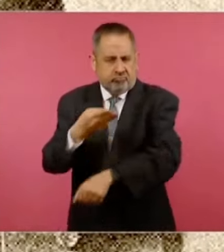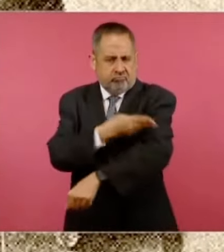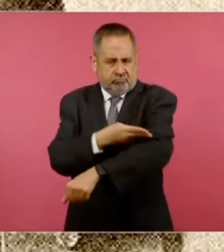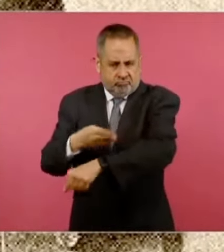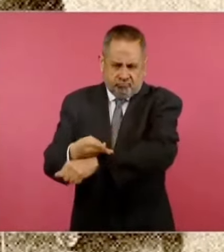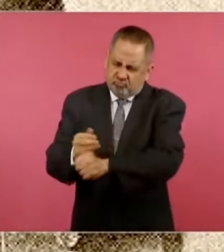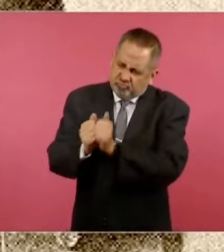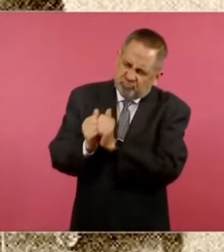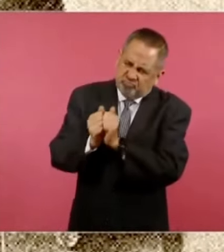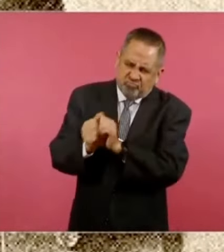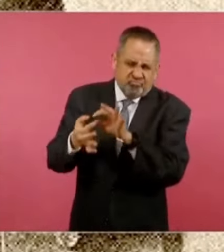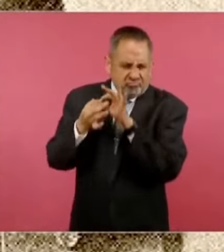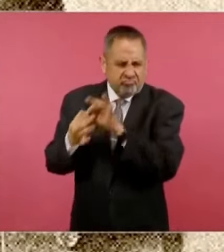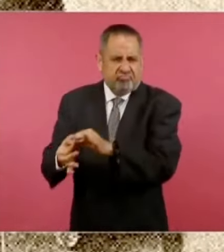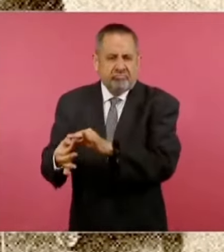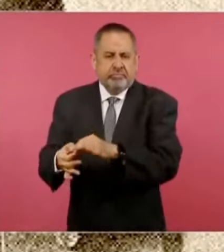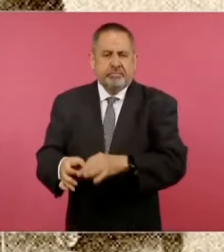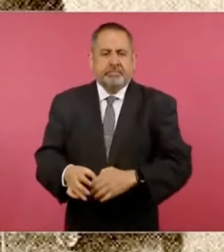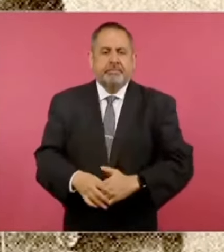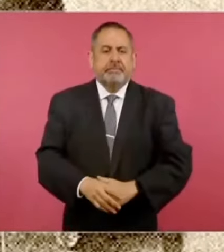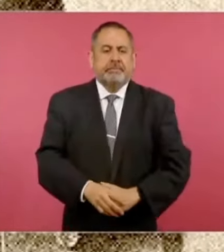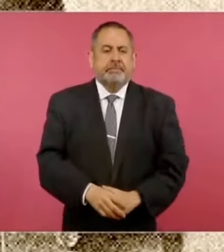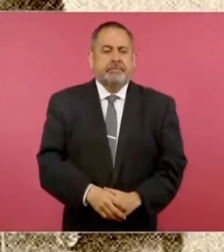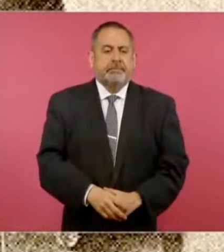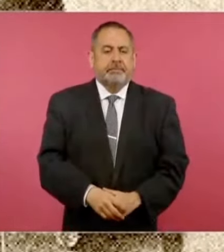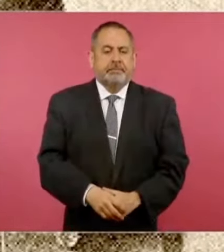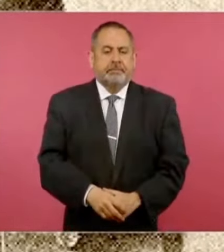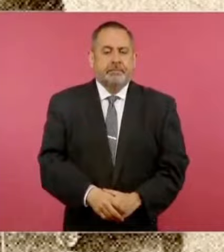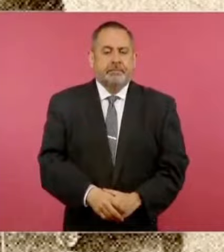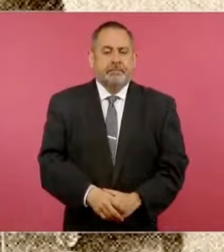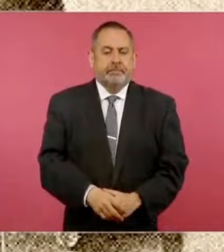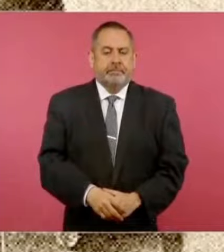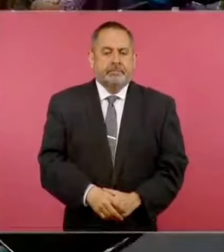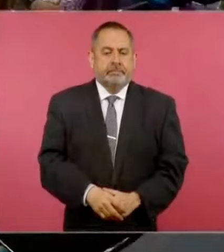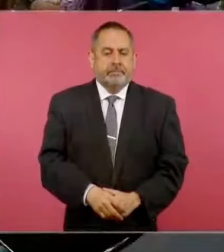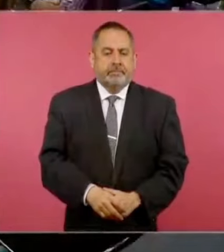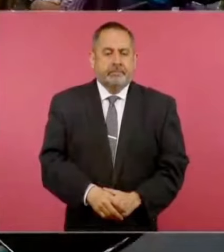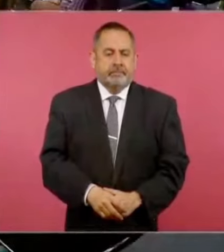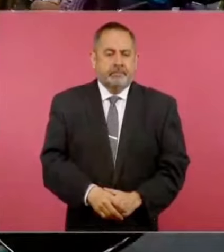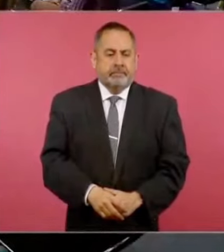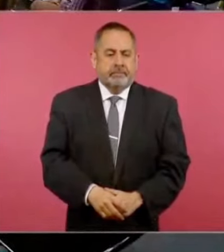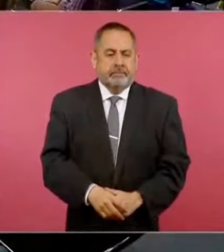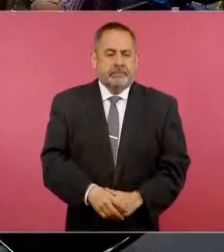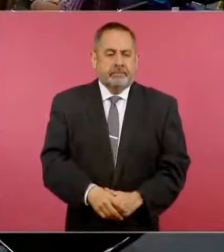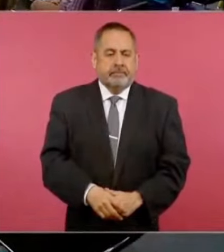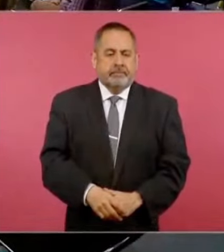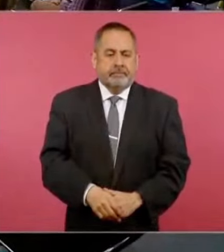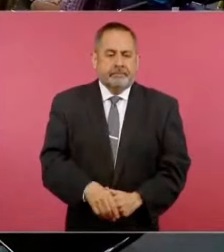al único que